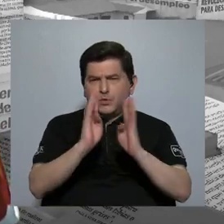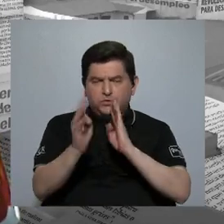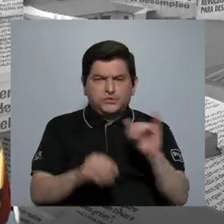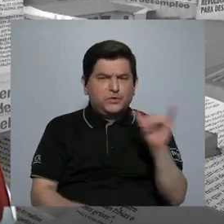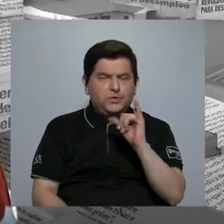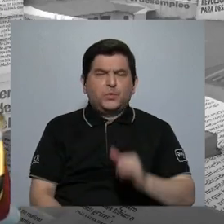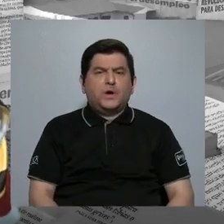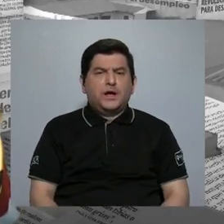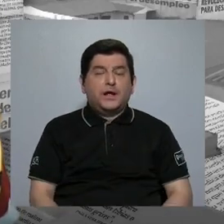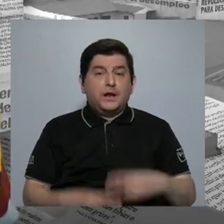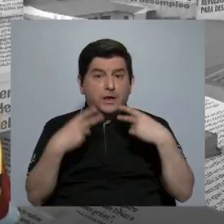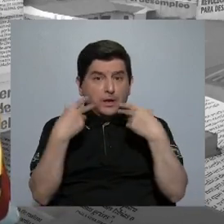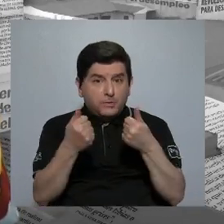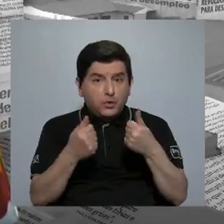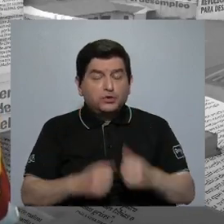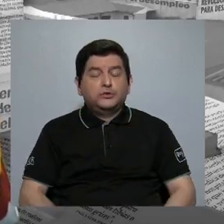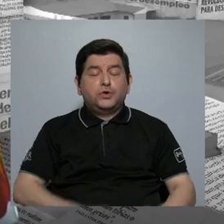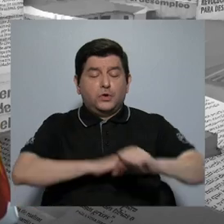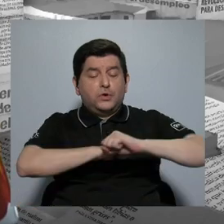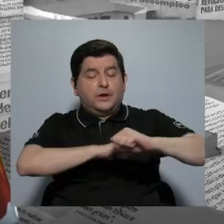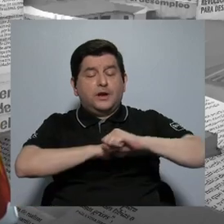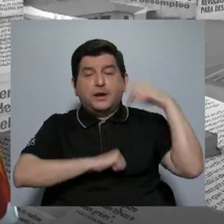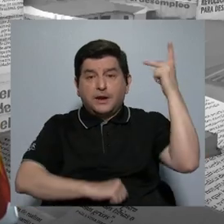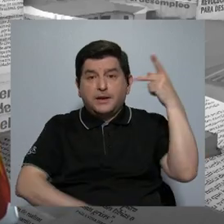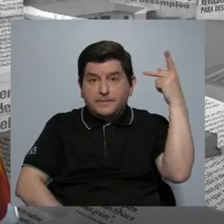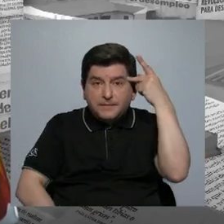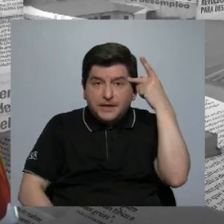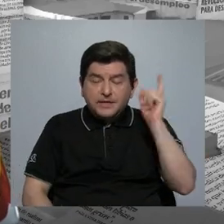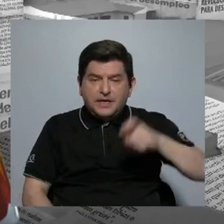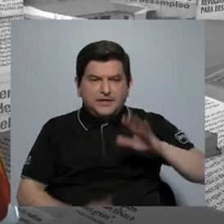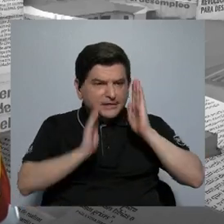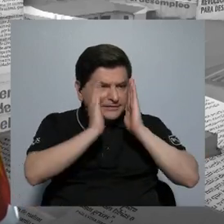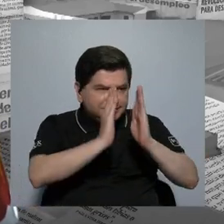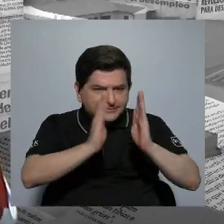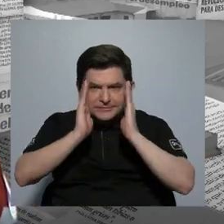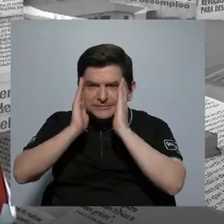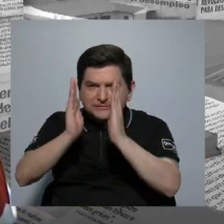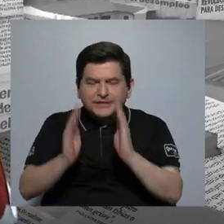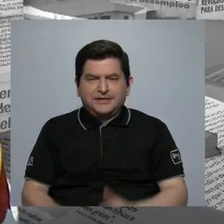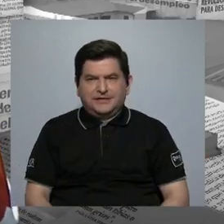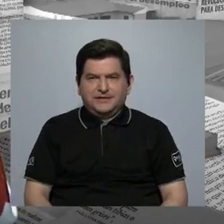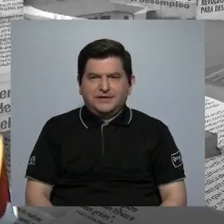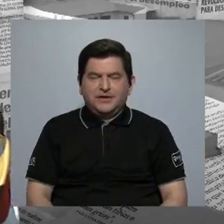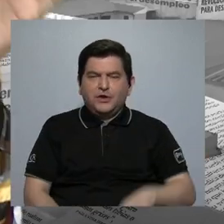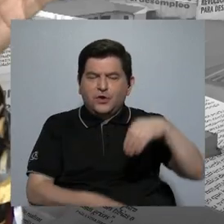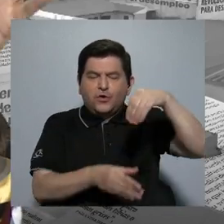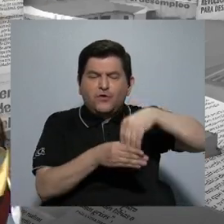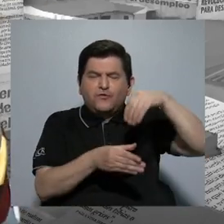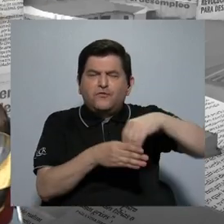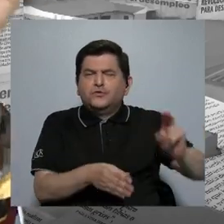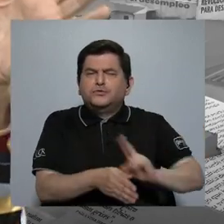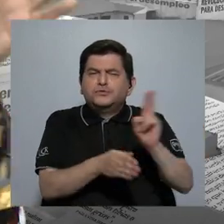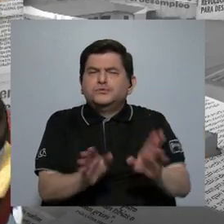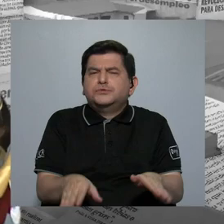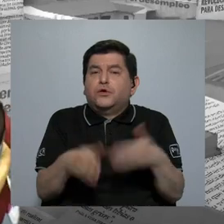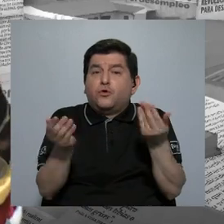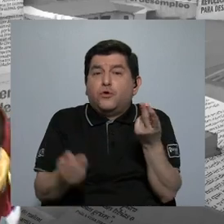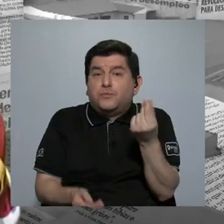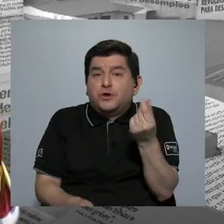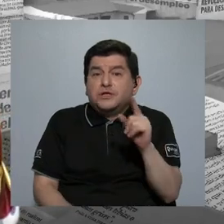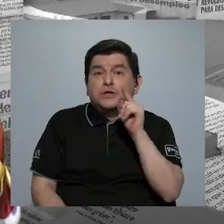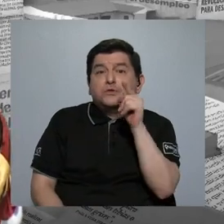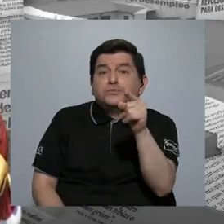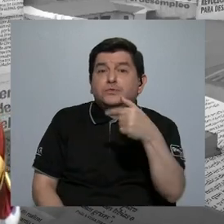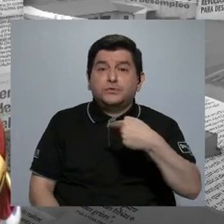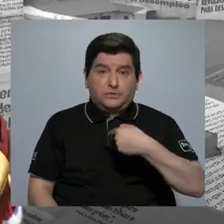habla y además pronto vendrá la campaña política y hay que prestarle atención sobre los fondos, cómo se usan, es